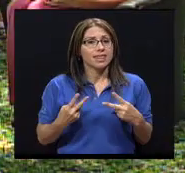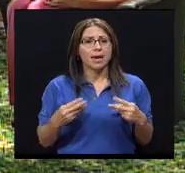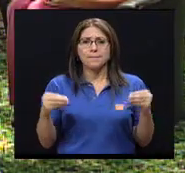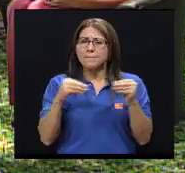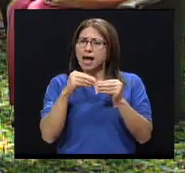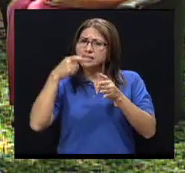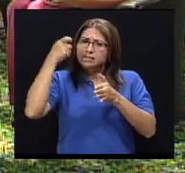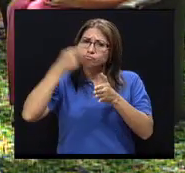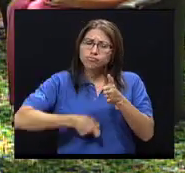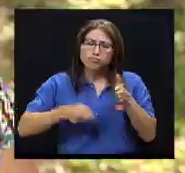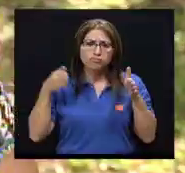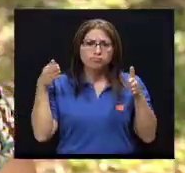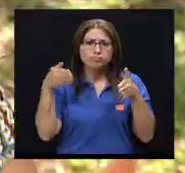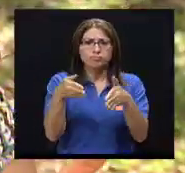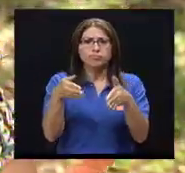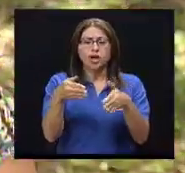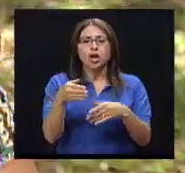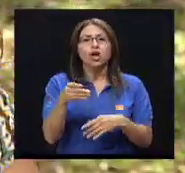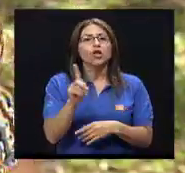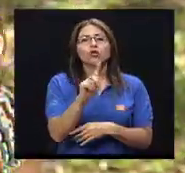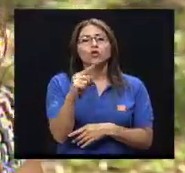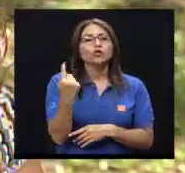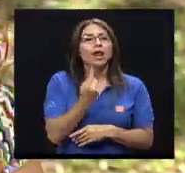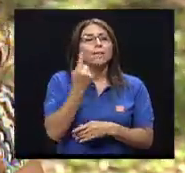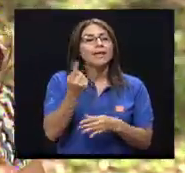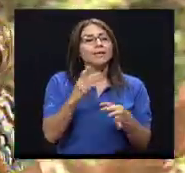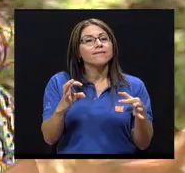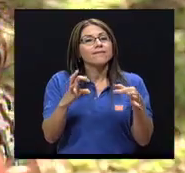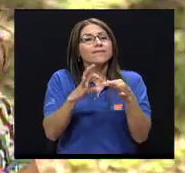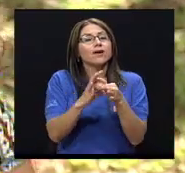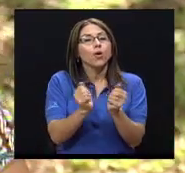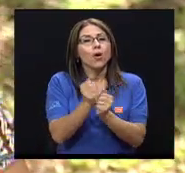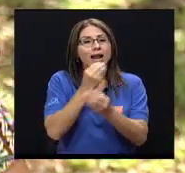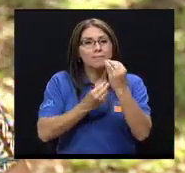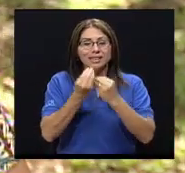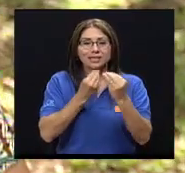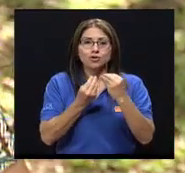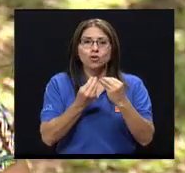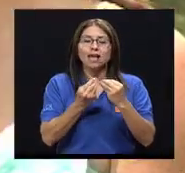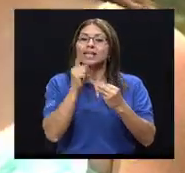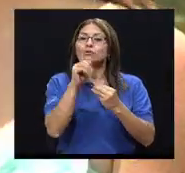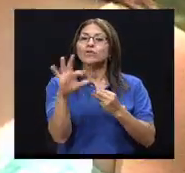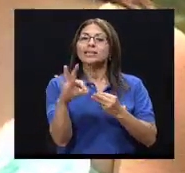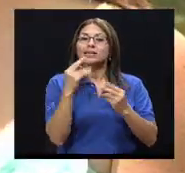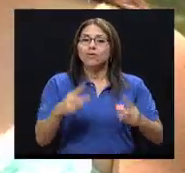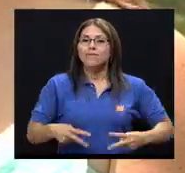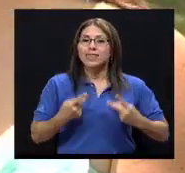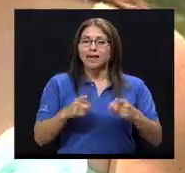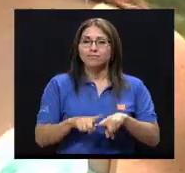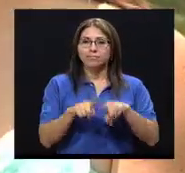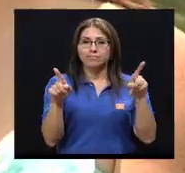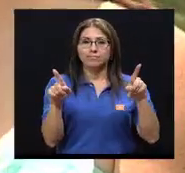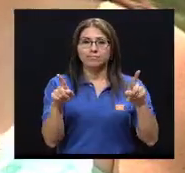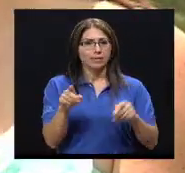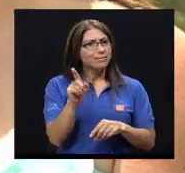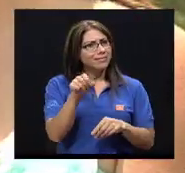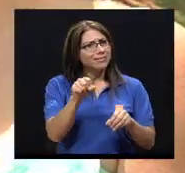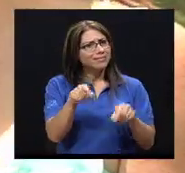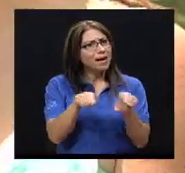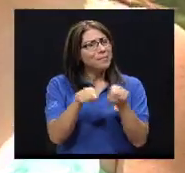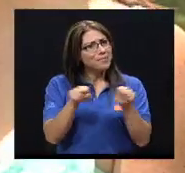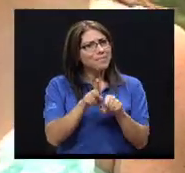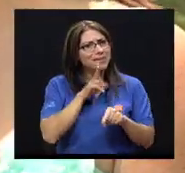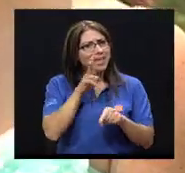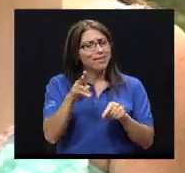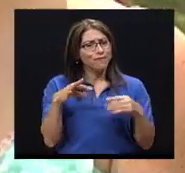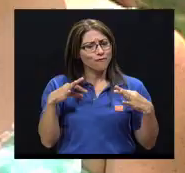más elevado. No solamente la alimentación, sino todo el estilo de vida. Eso lo que iba también a apuntar, incluso, ¿verdad? Hasta su forma